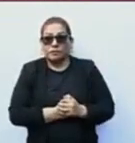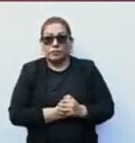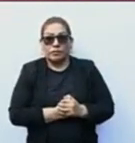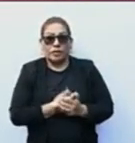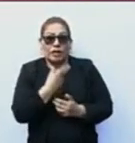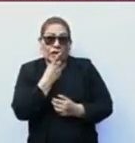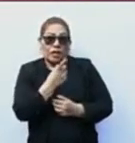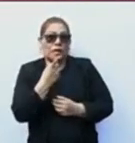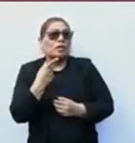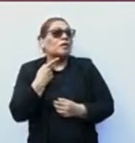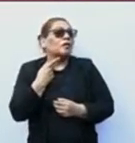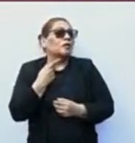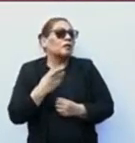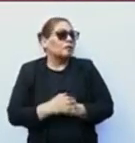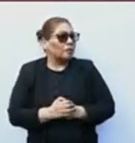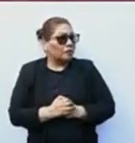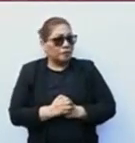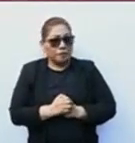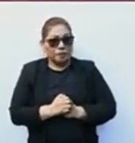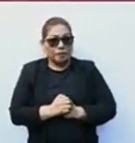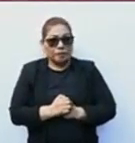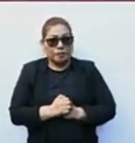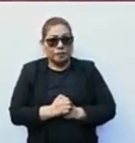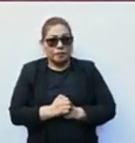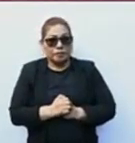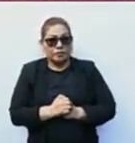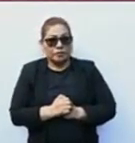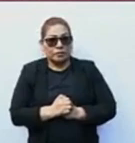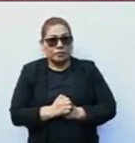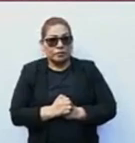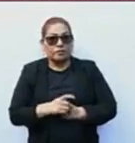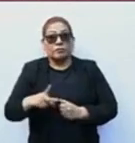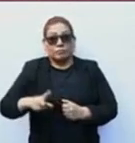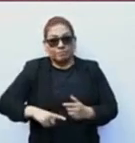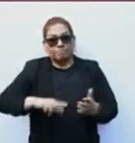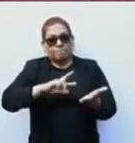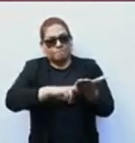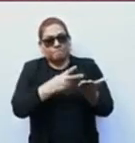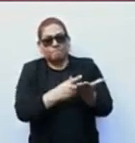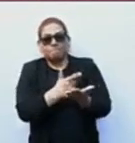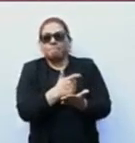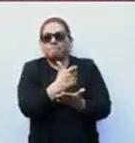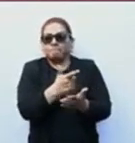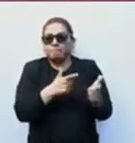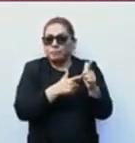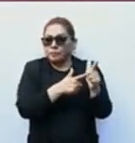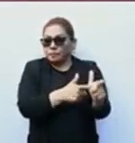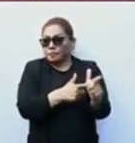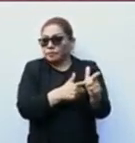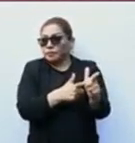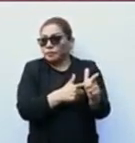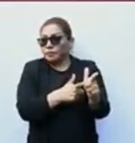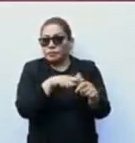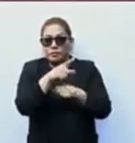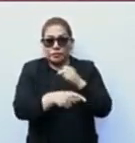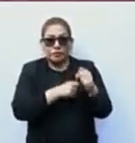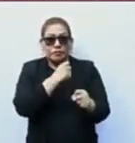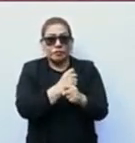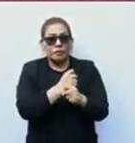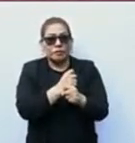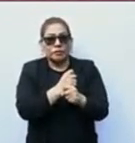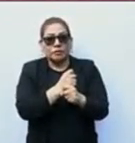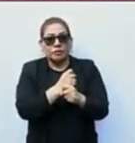la política de aumentos, pues se duplicó llegando al gobierno y después los siguientes años se dio el aumento de la